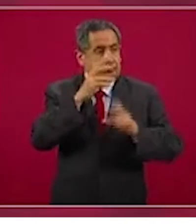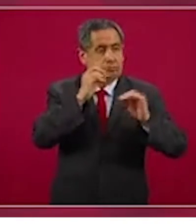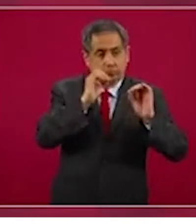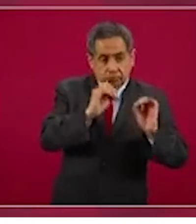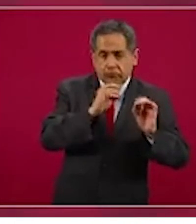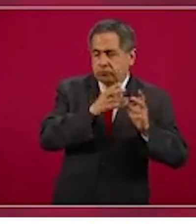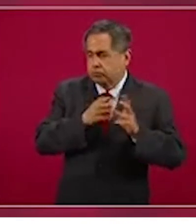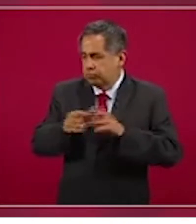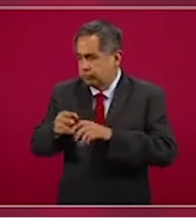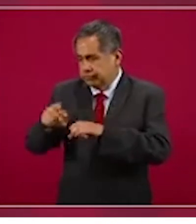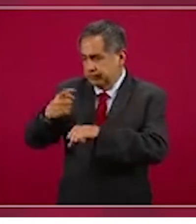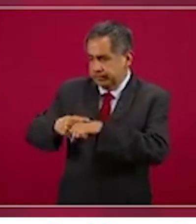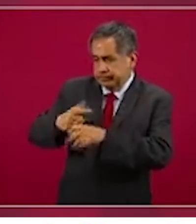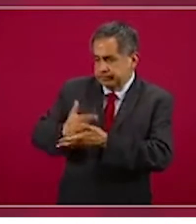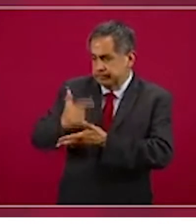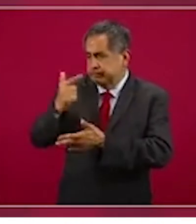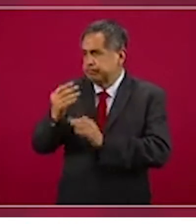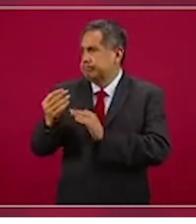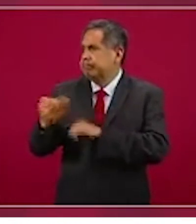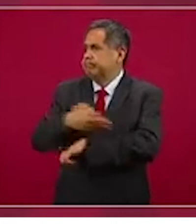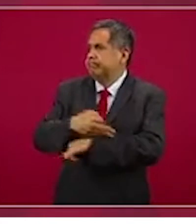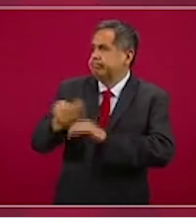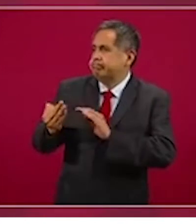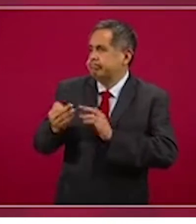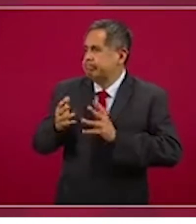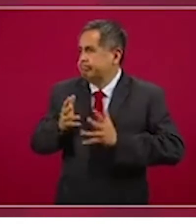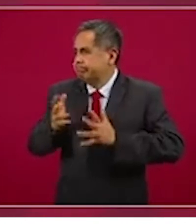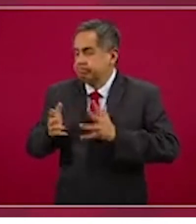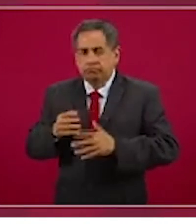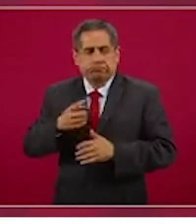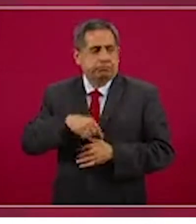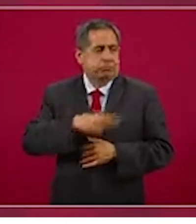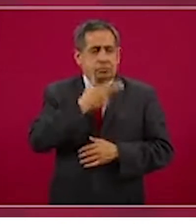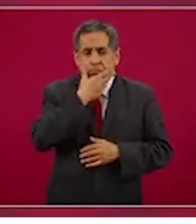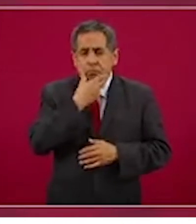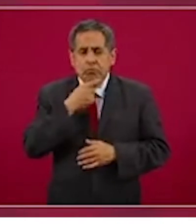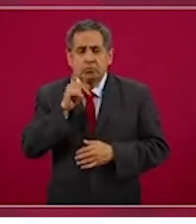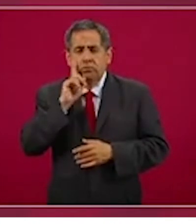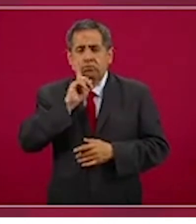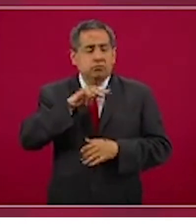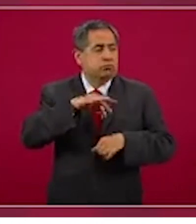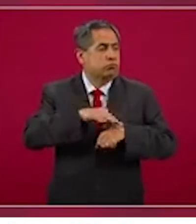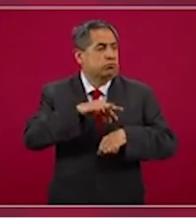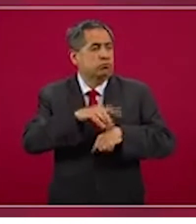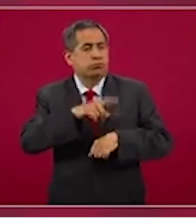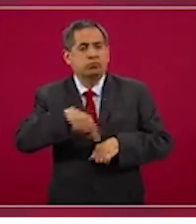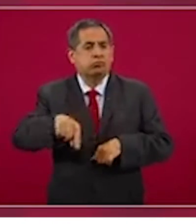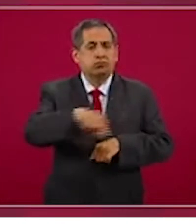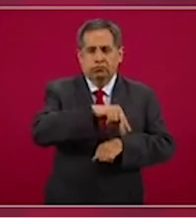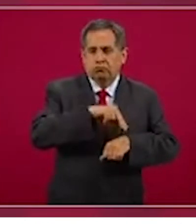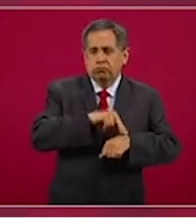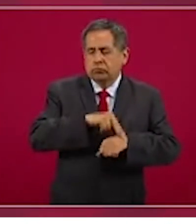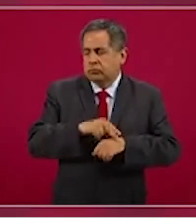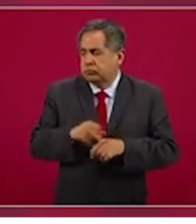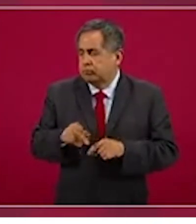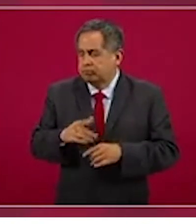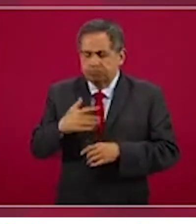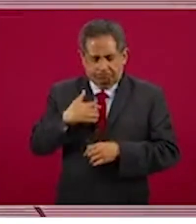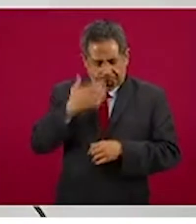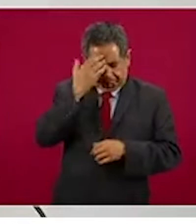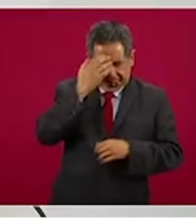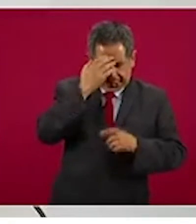pacientes y familiares, las médicas y los médicos ponen todo su